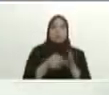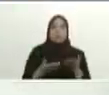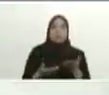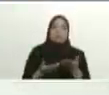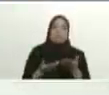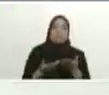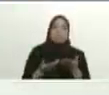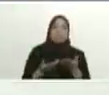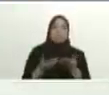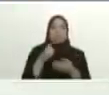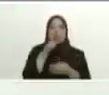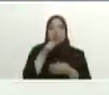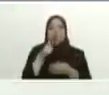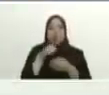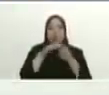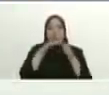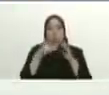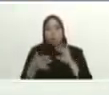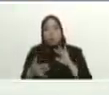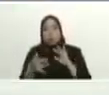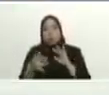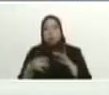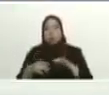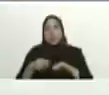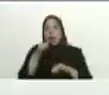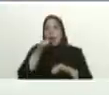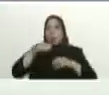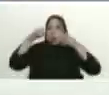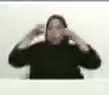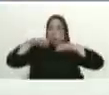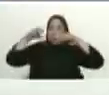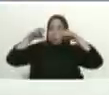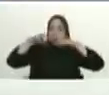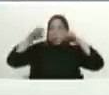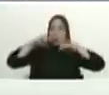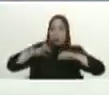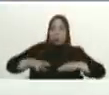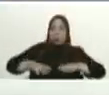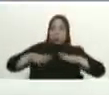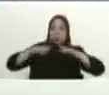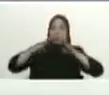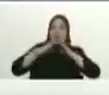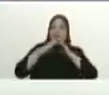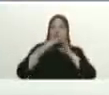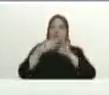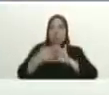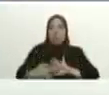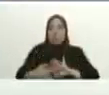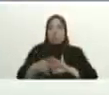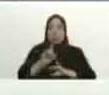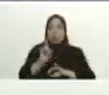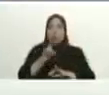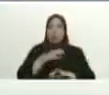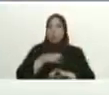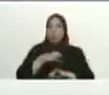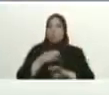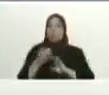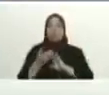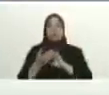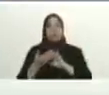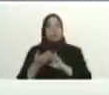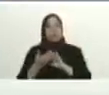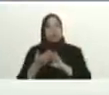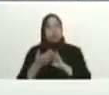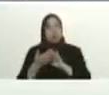con la posibilidad de que una crecida se las lleve eso no lo aceptemos tenemos que resolver resolver